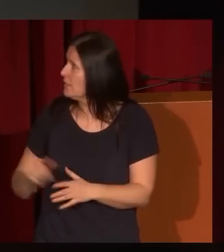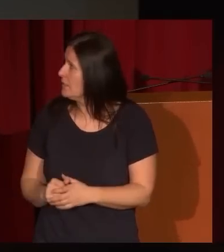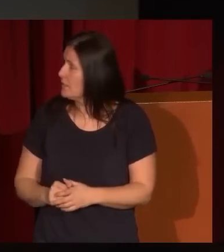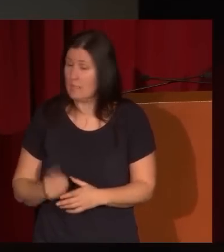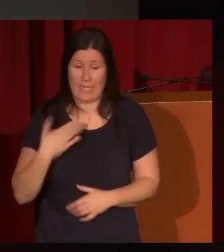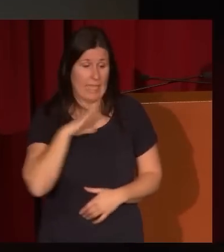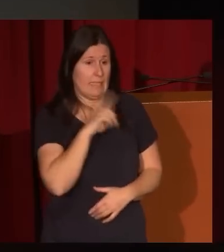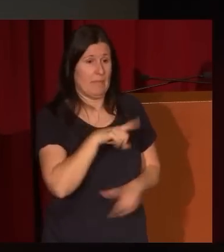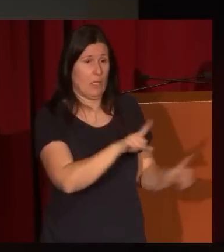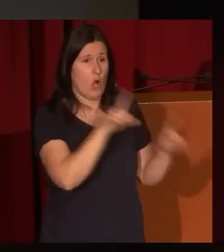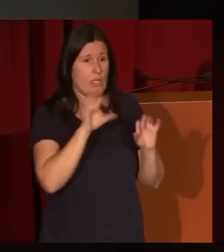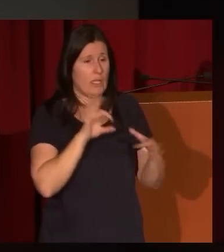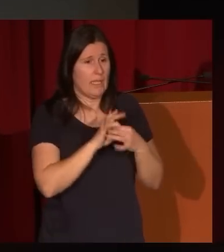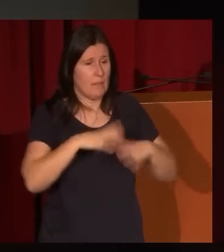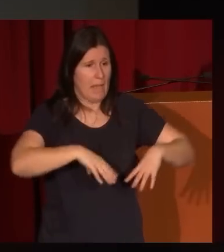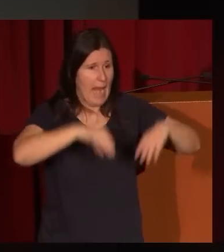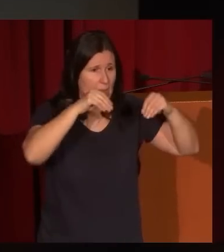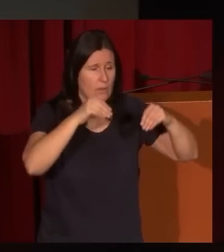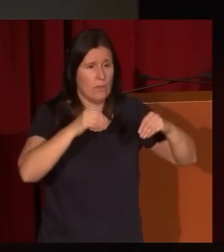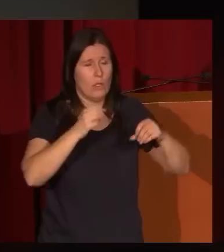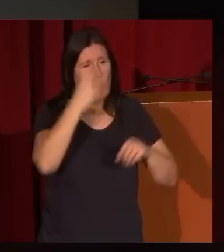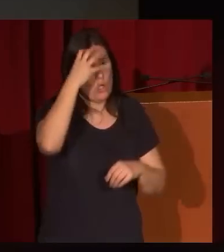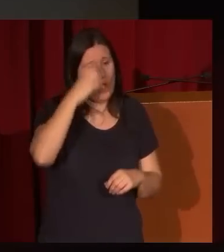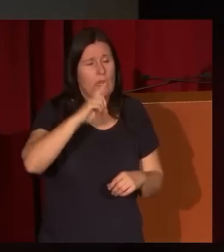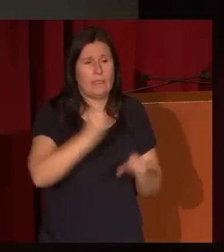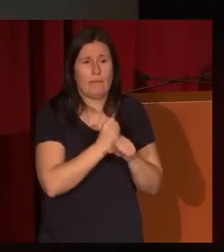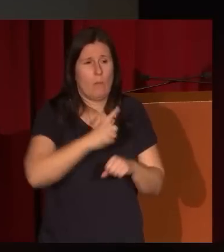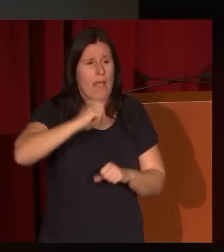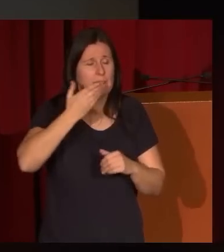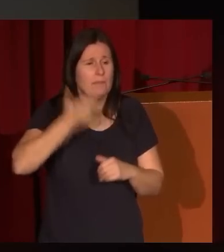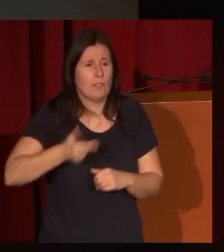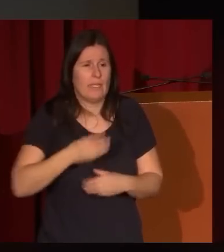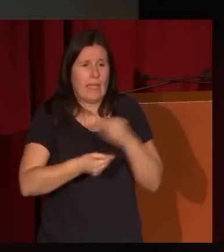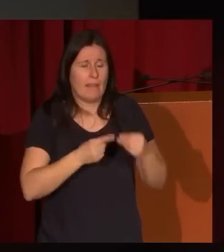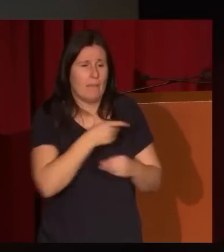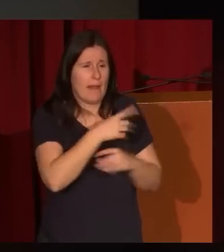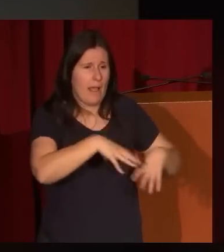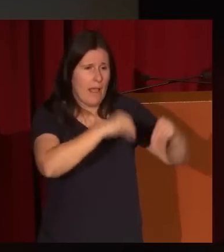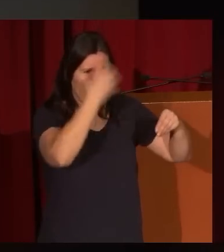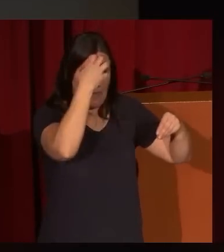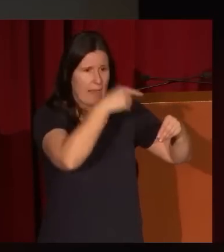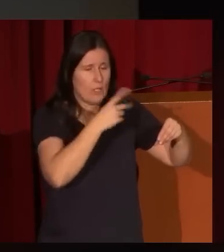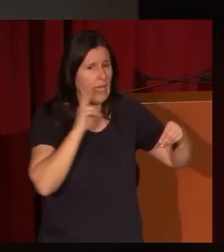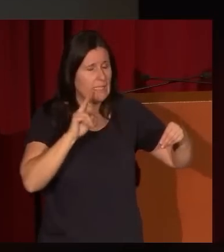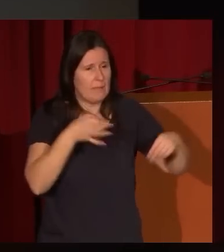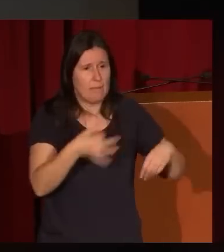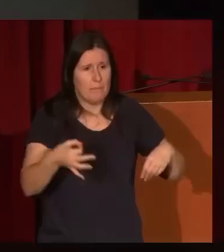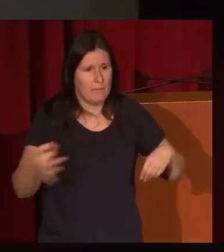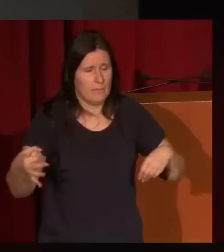de Palacio la obra más importante que hace para Palacio en el que se puede ver muy bien cuáles son